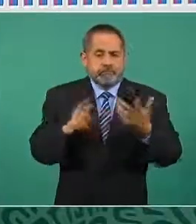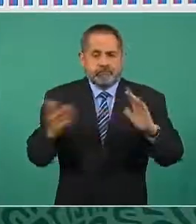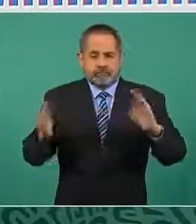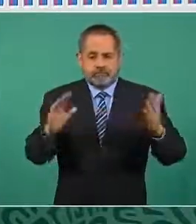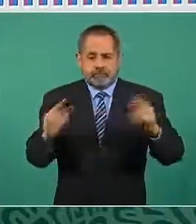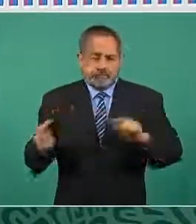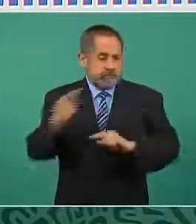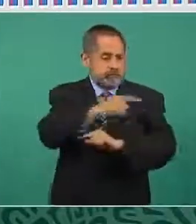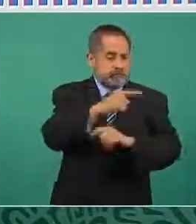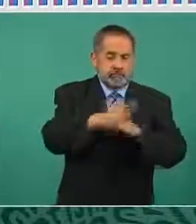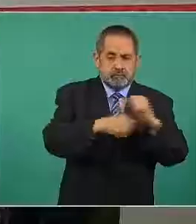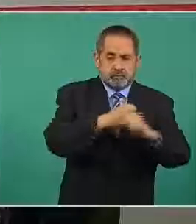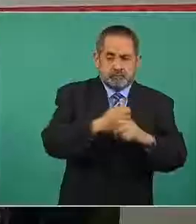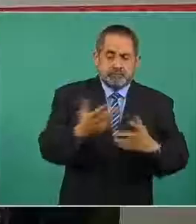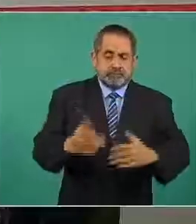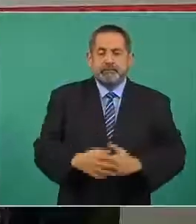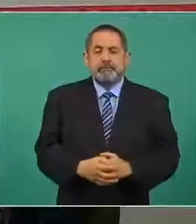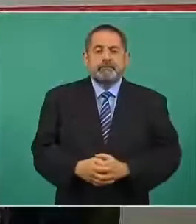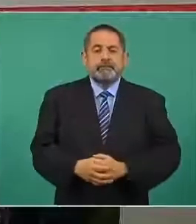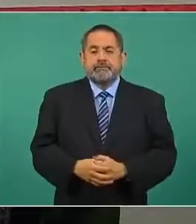del año anterior adelante